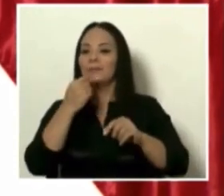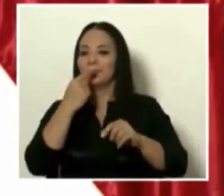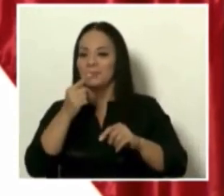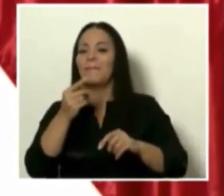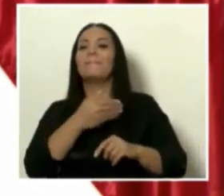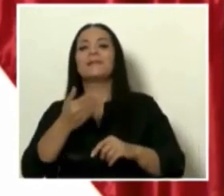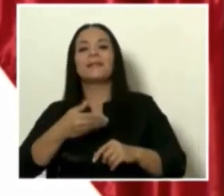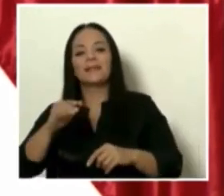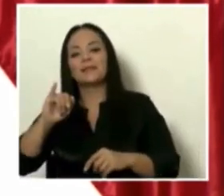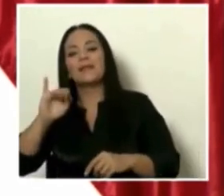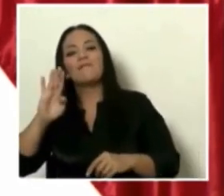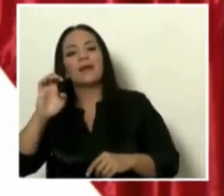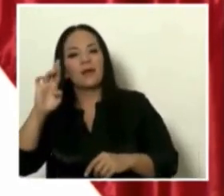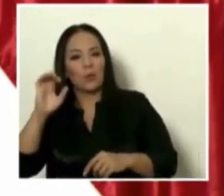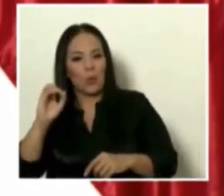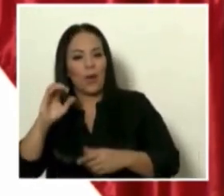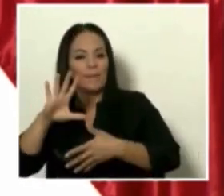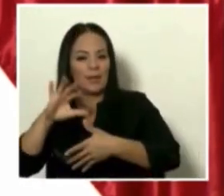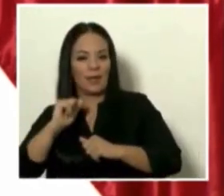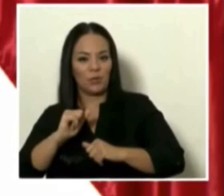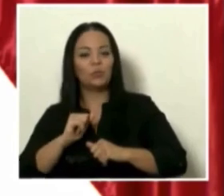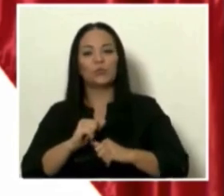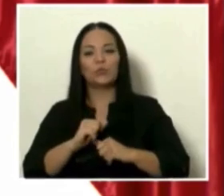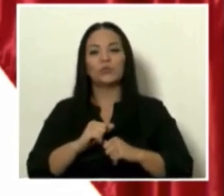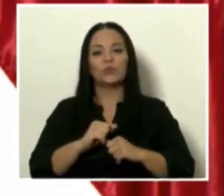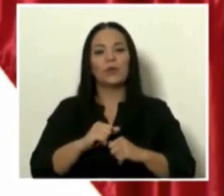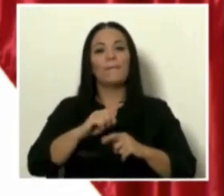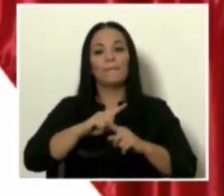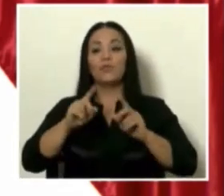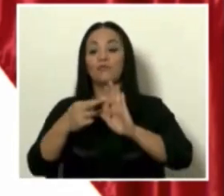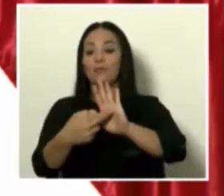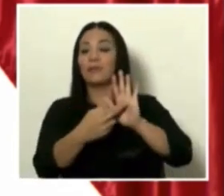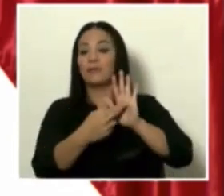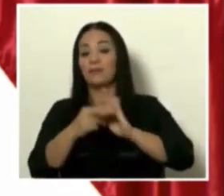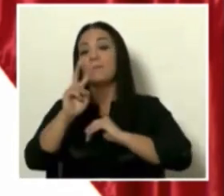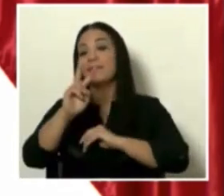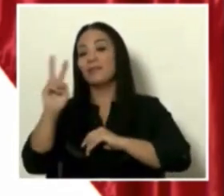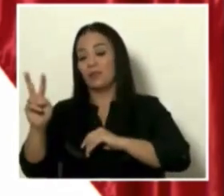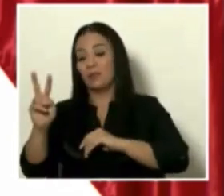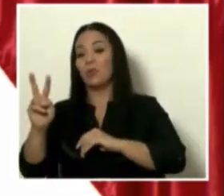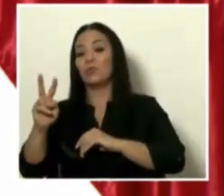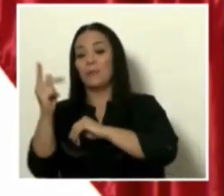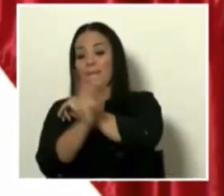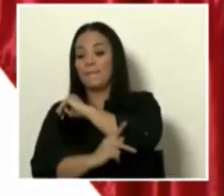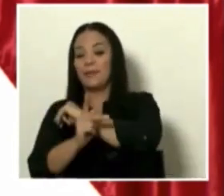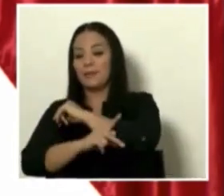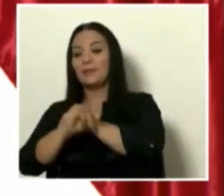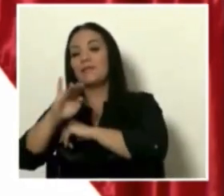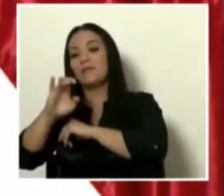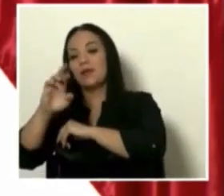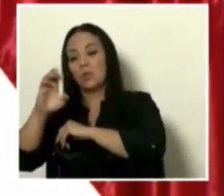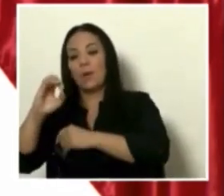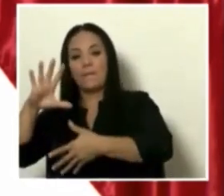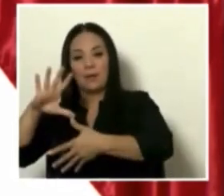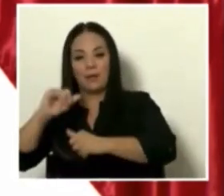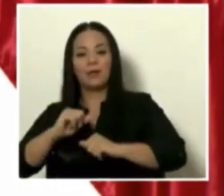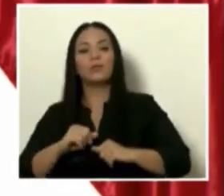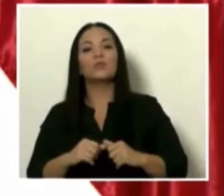iberoamericanos, pero va a haber representantes de las 22 naciones iberoamericanas. junto con